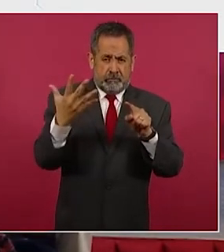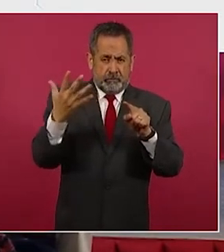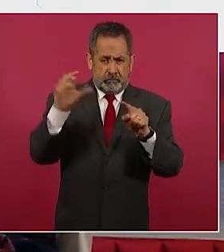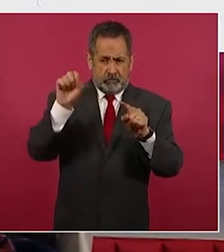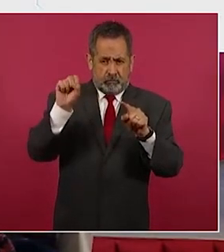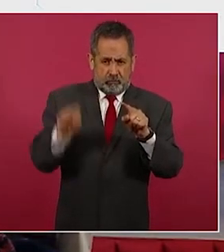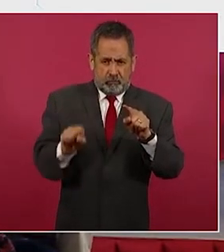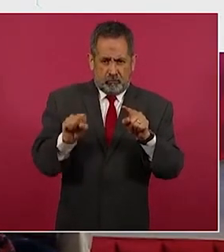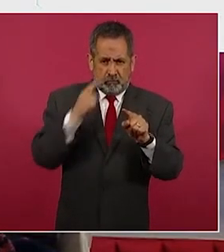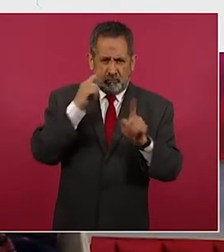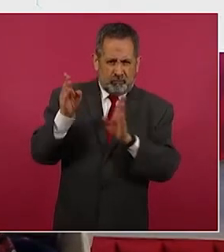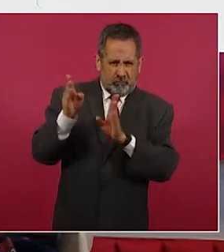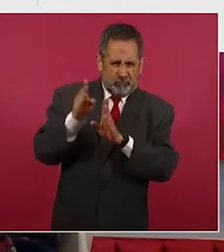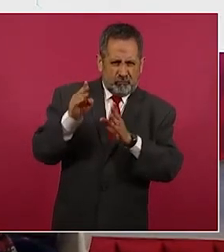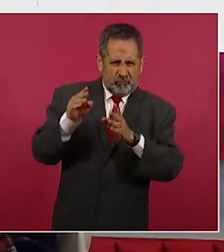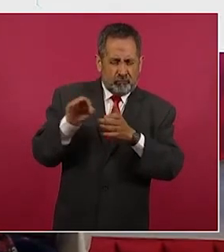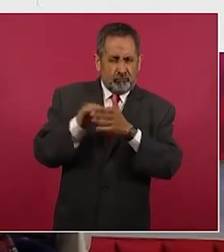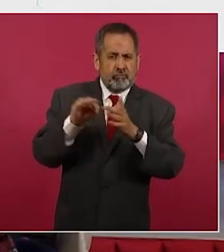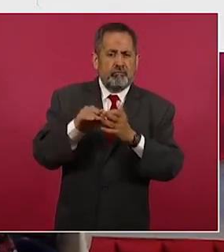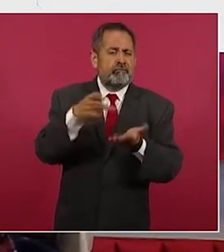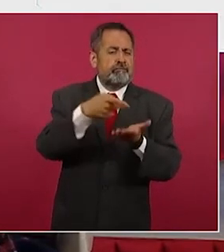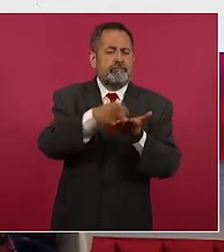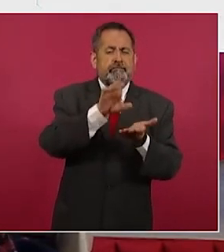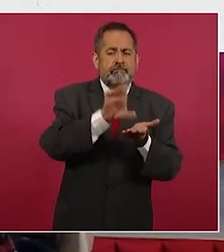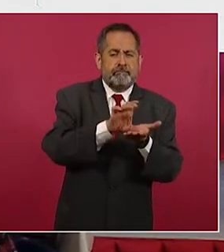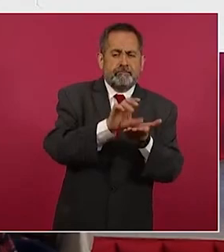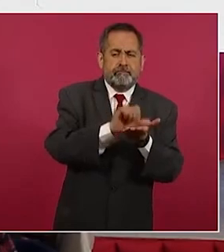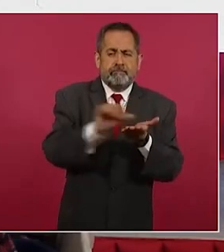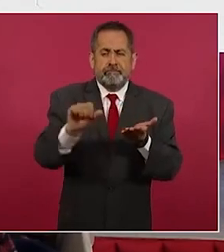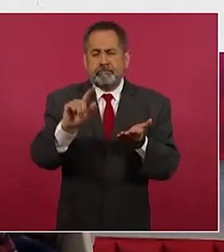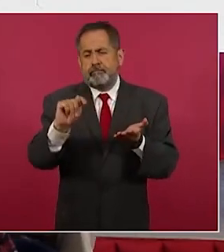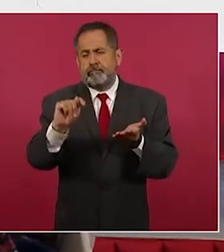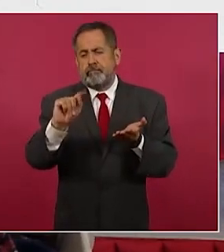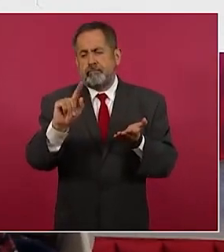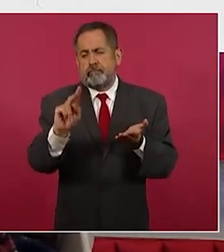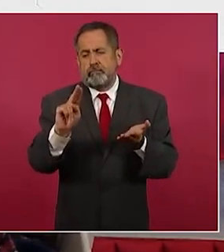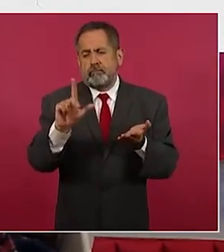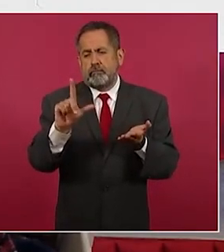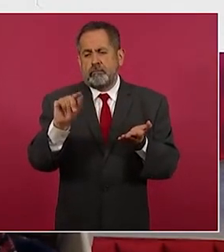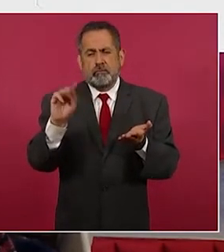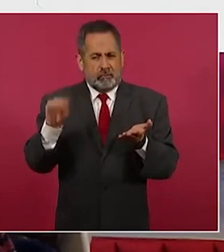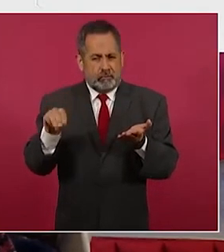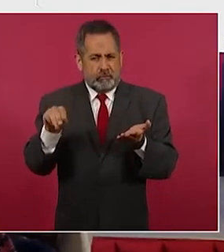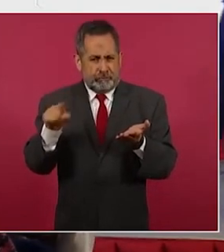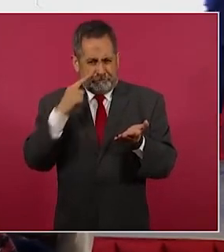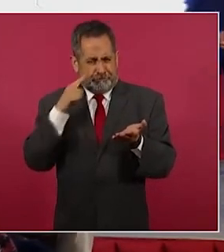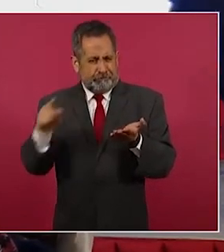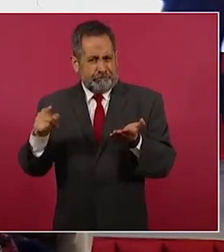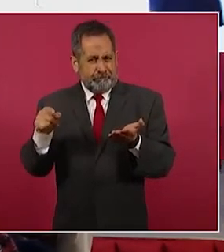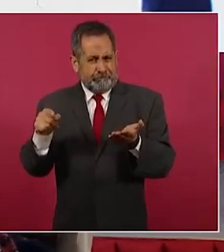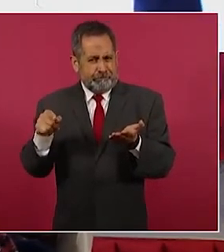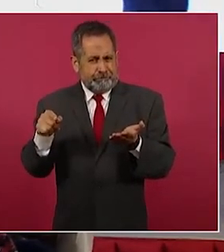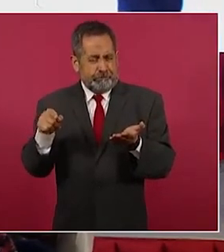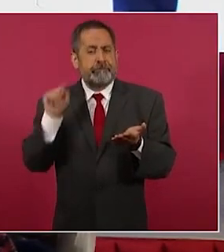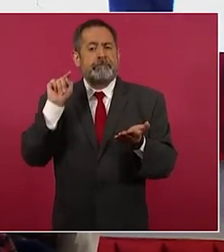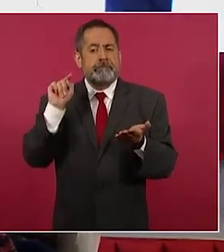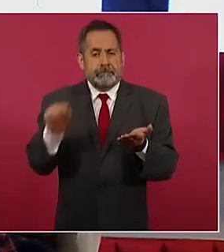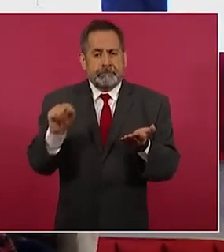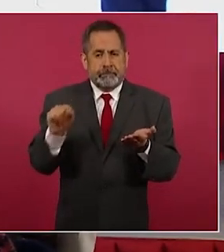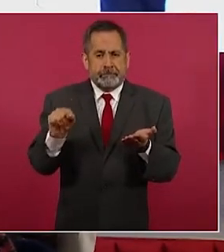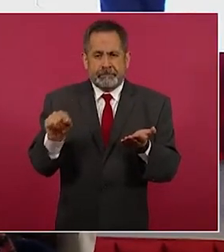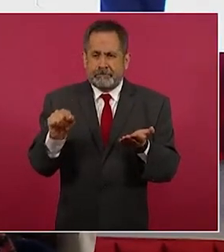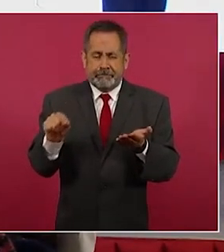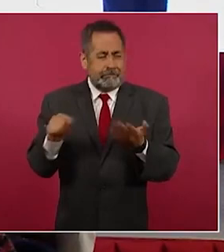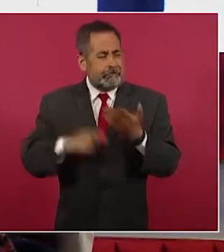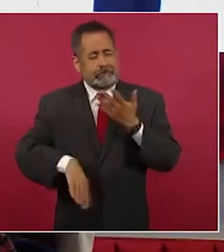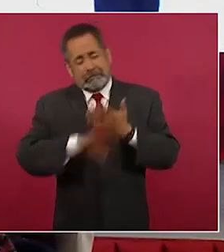pedacito que vemos ahí de Playa del Carmen y Tulum, este pedacito nada más, es donde nos han hecho mucho,